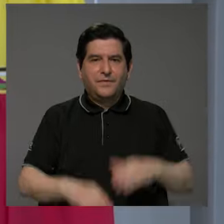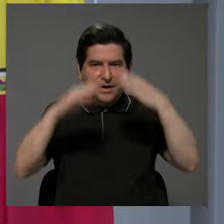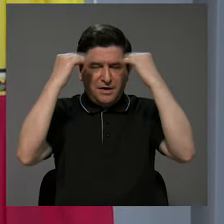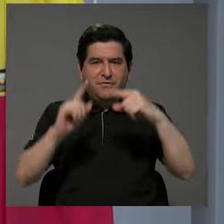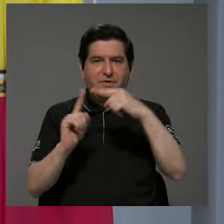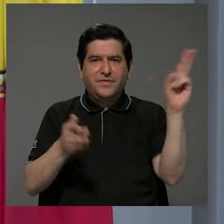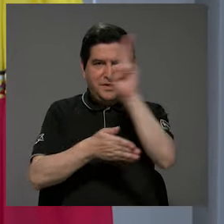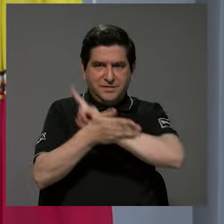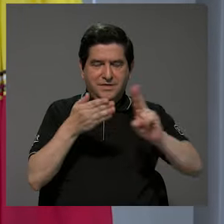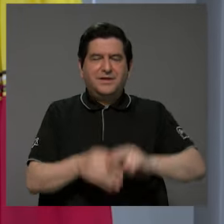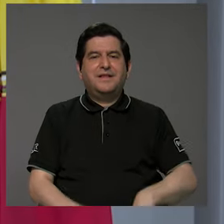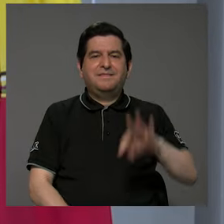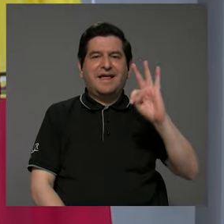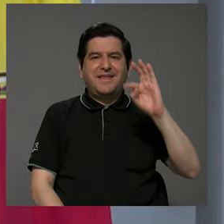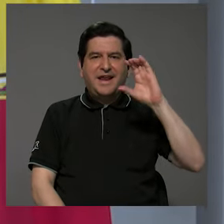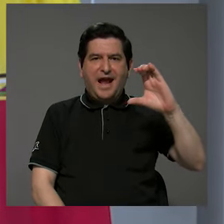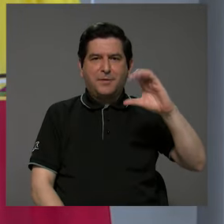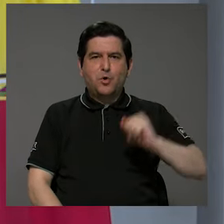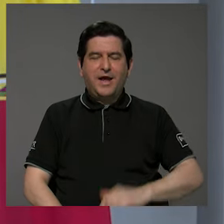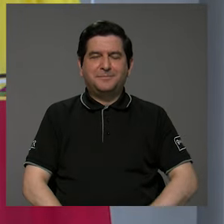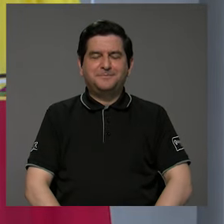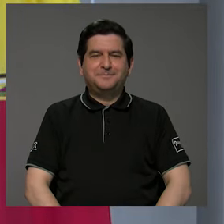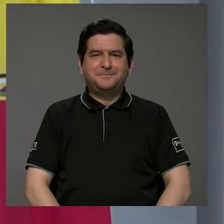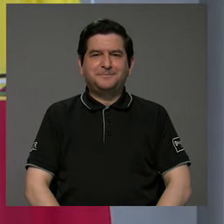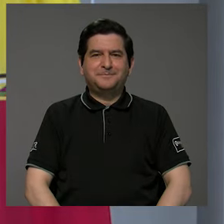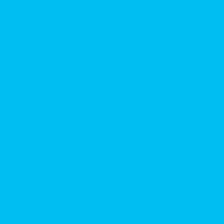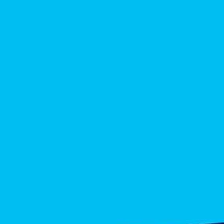Reportó para Desde la U, Tatiana Carmona.